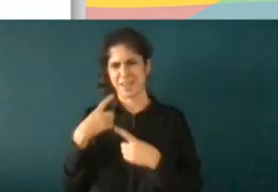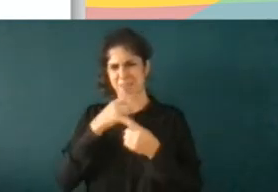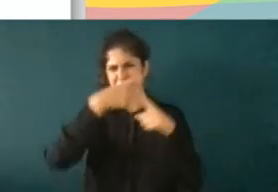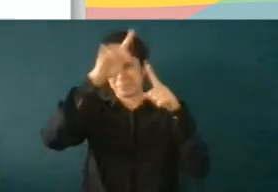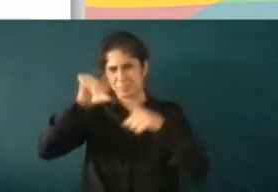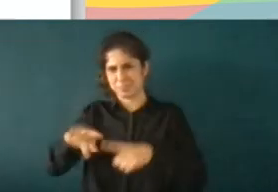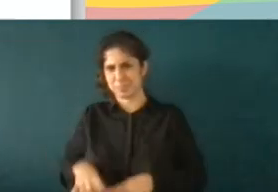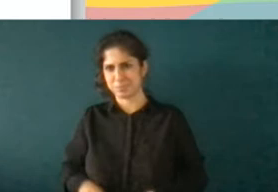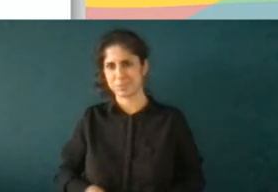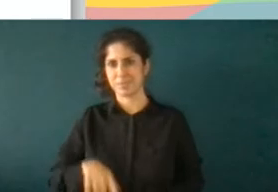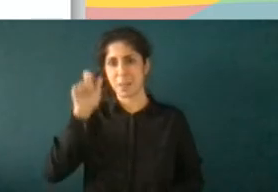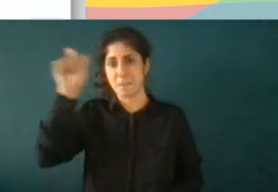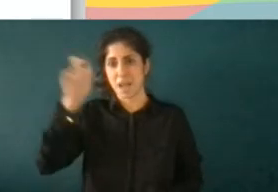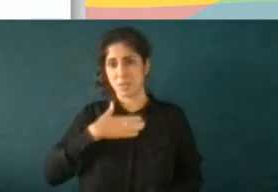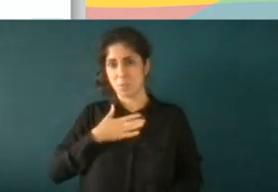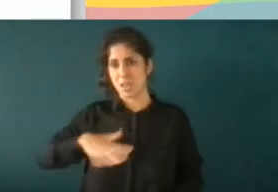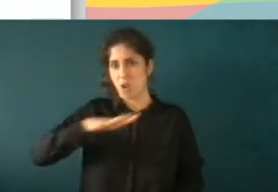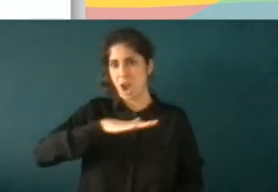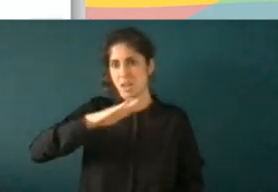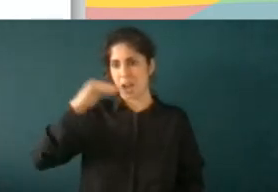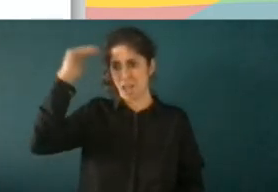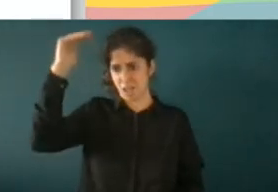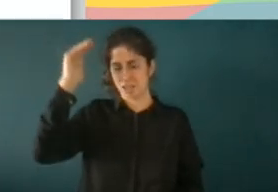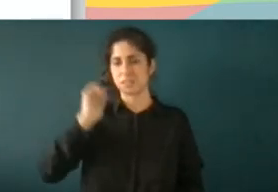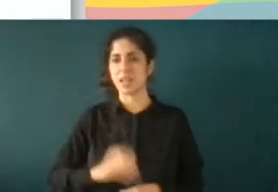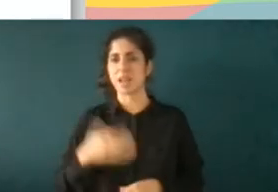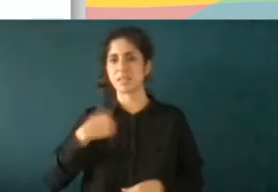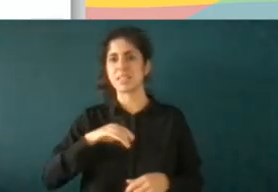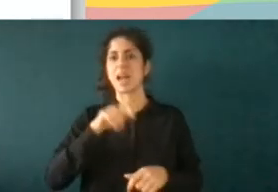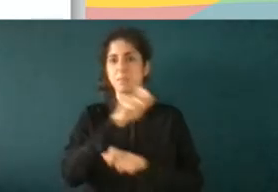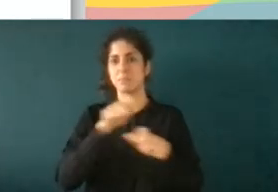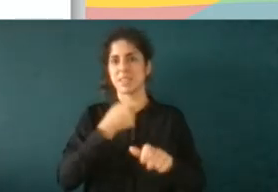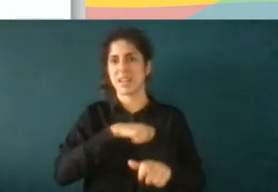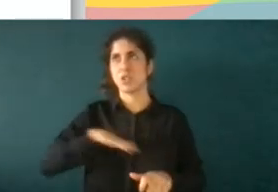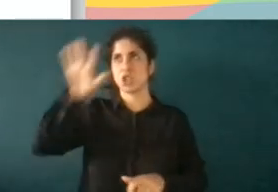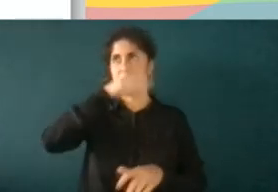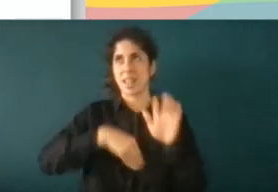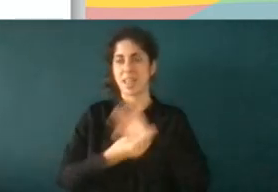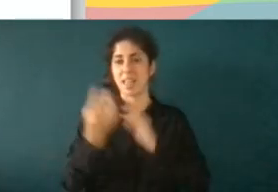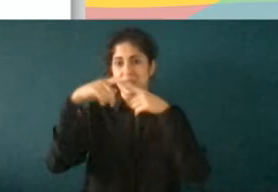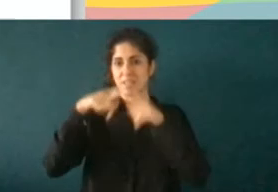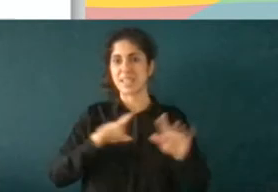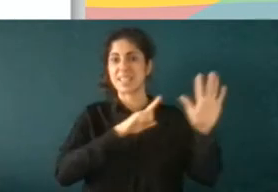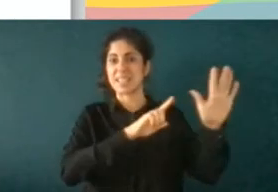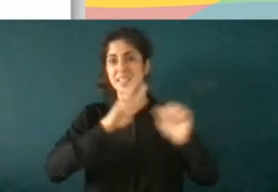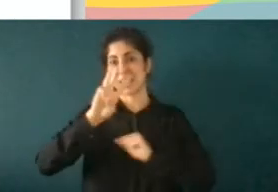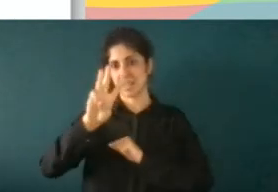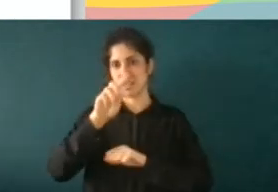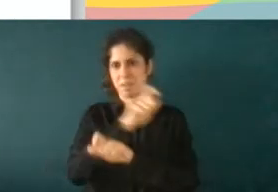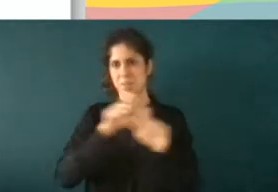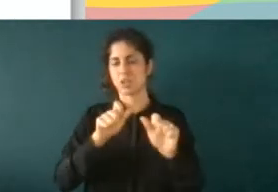mi barrio en Argana Alta hay más de 63 nacionalidades distintas un barrio de 10.000 habitantes 63